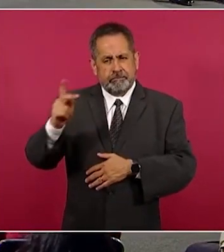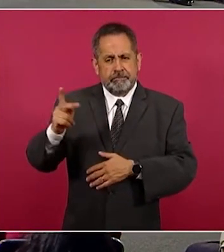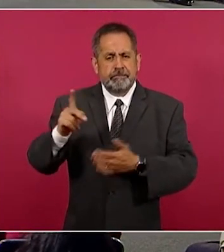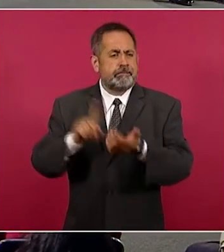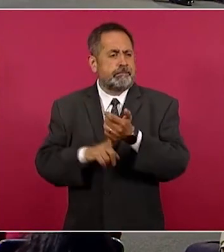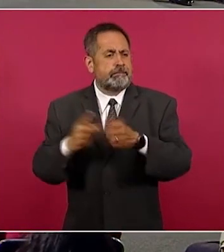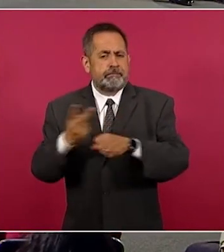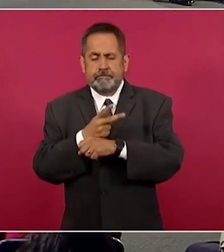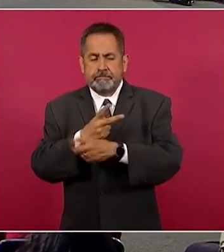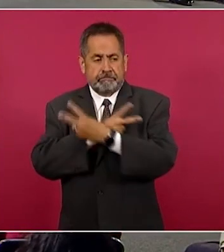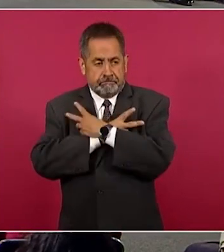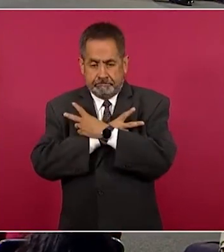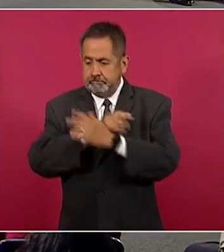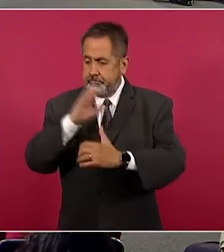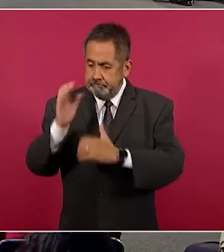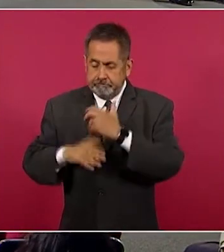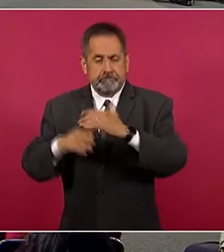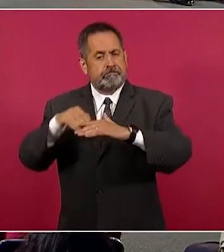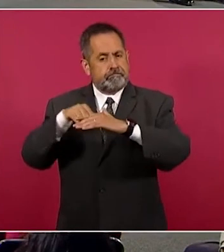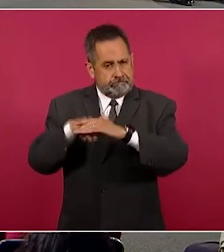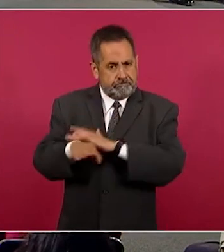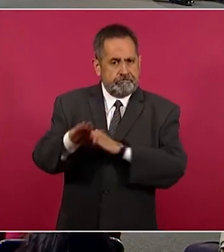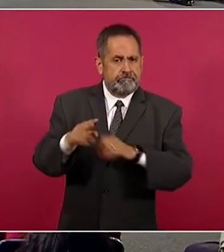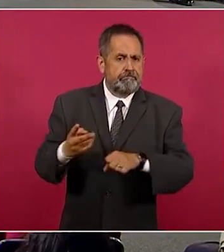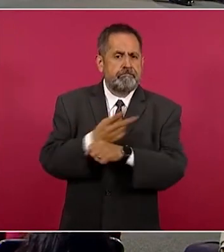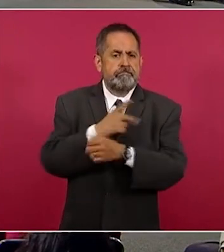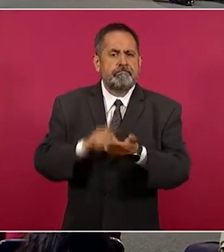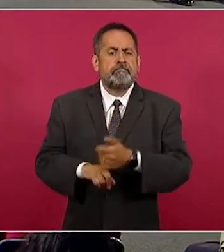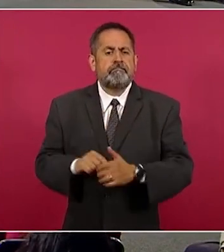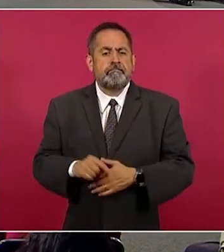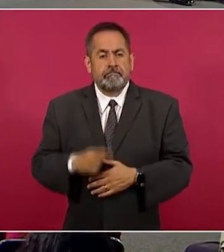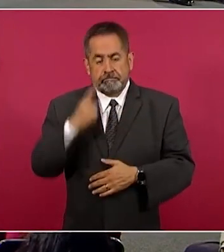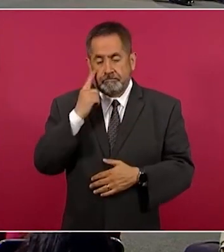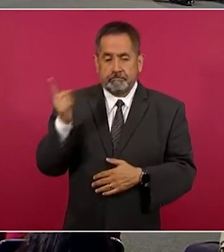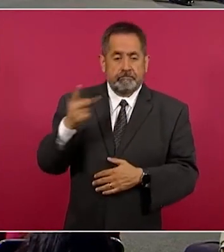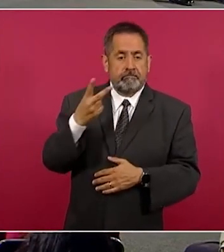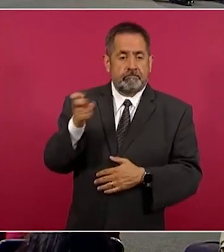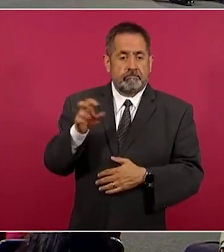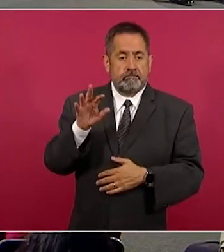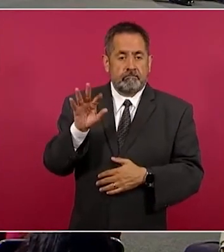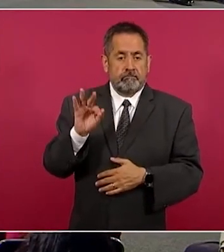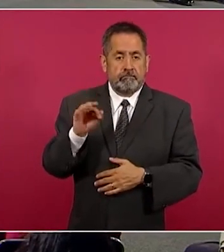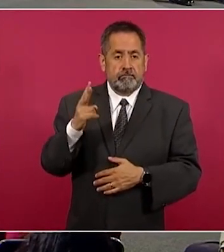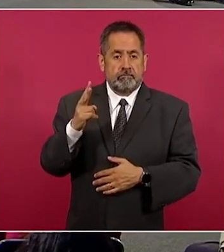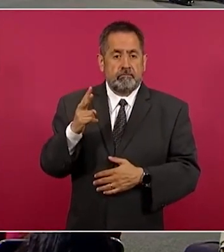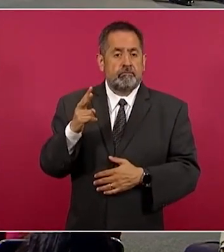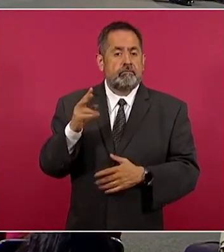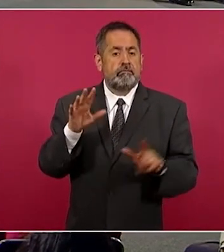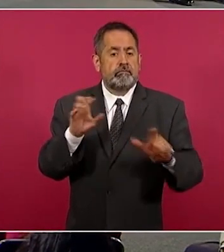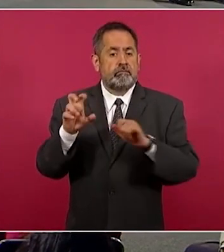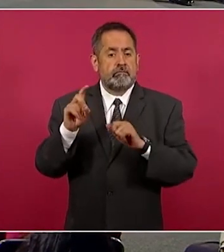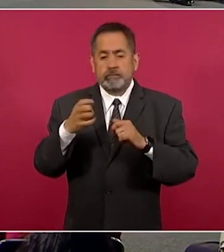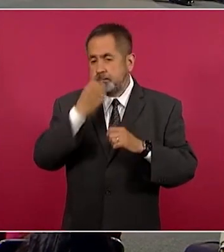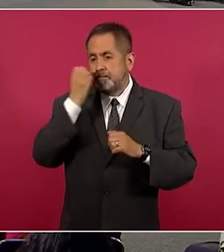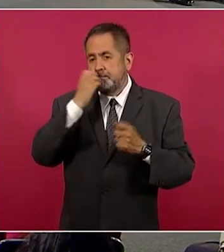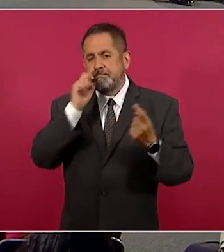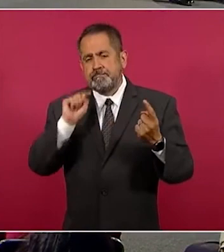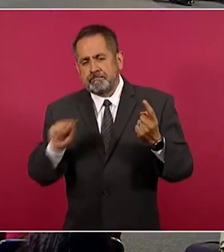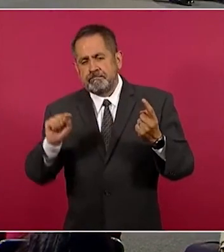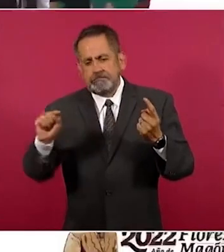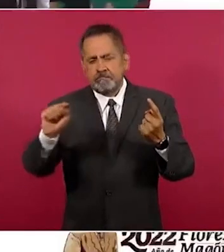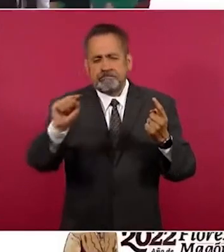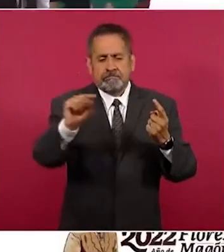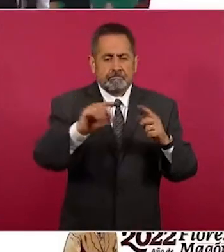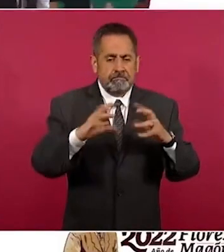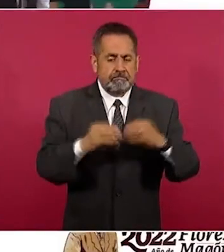mundo. Pues hoy en la mañanera del martes 26 de abril del año 2022, el presidente de la República, Andrés Manuel